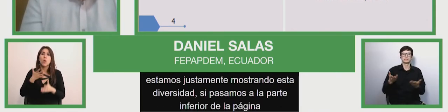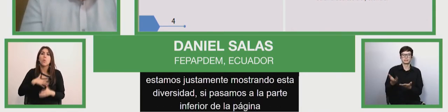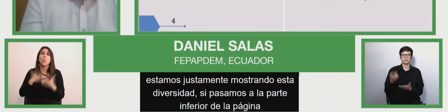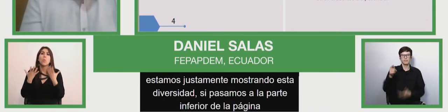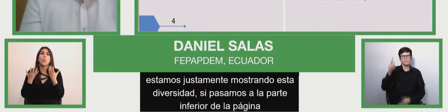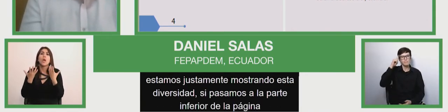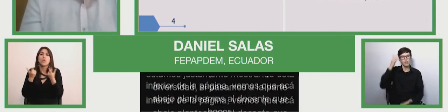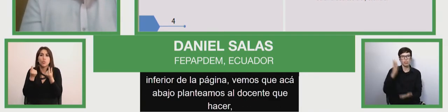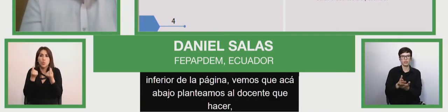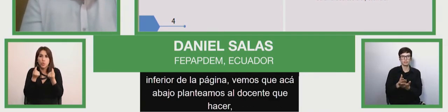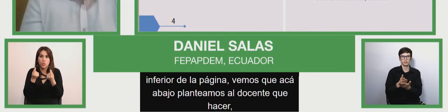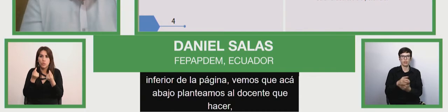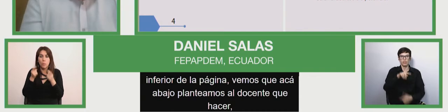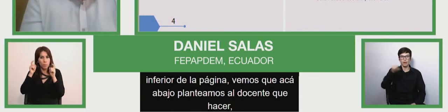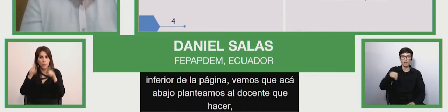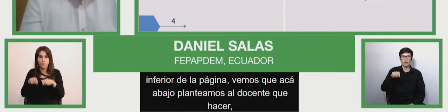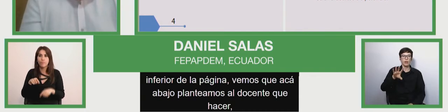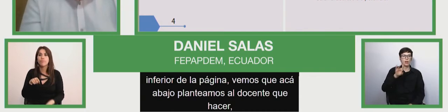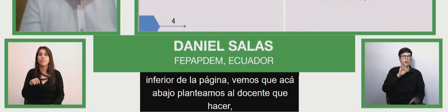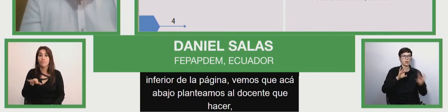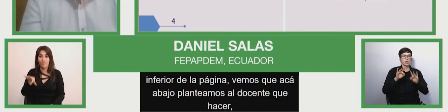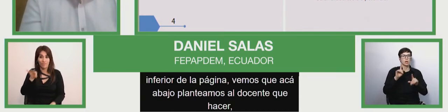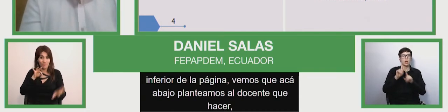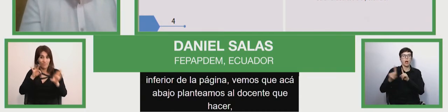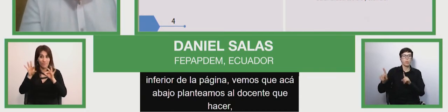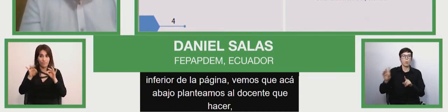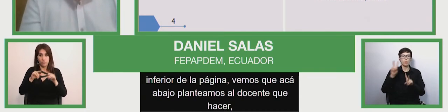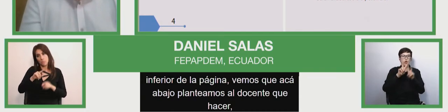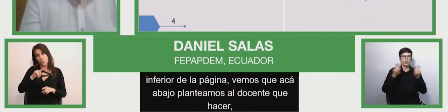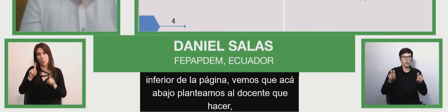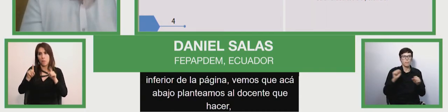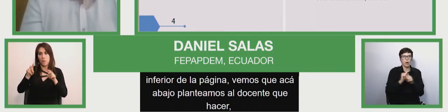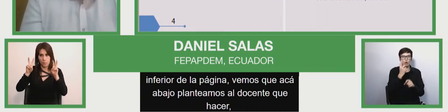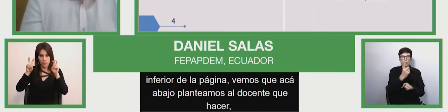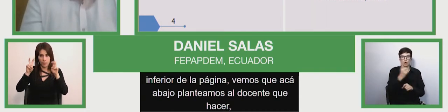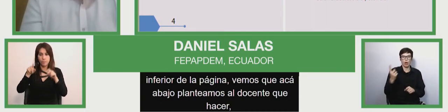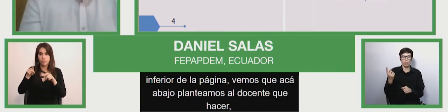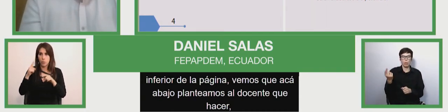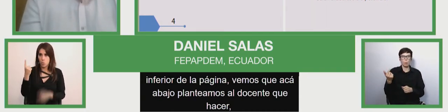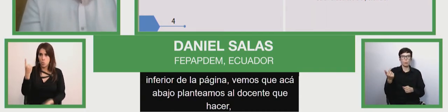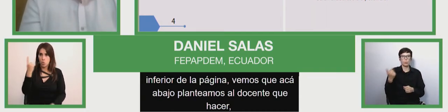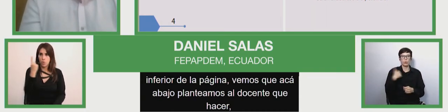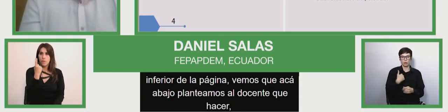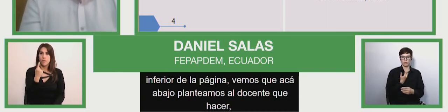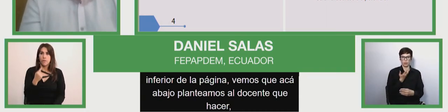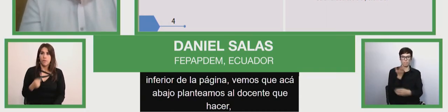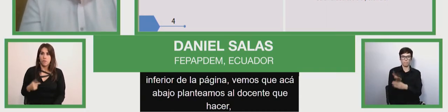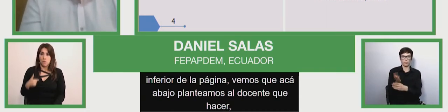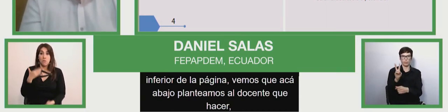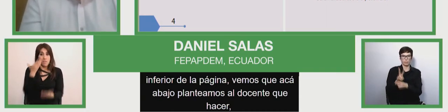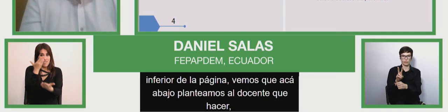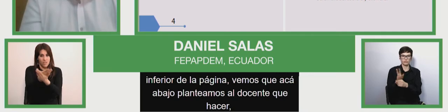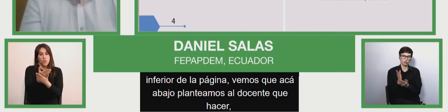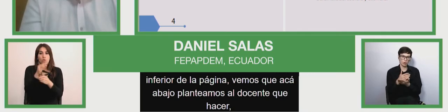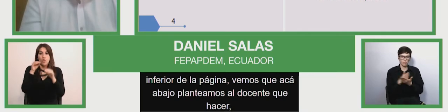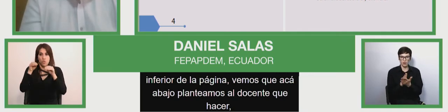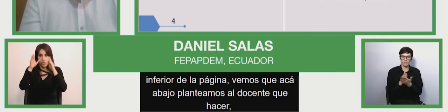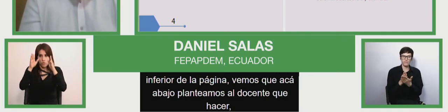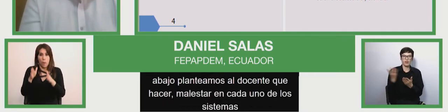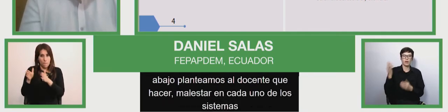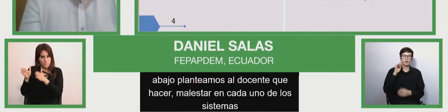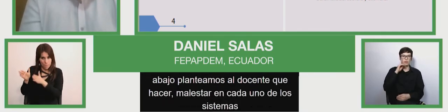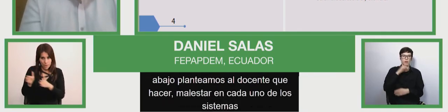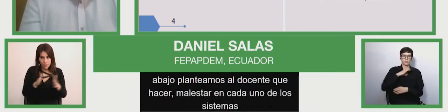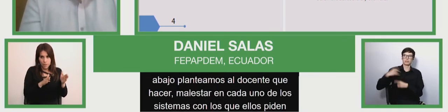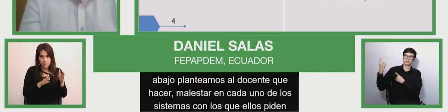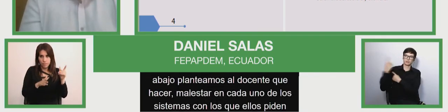tenemos van a estar trabajados en cada uno de los temas con los códigos que ellos les piden hacer sus planificaciones y adaptaciones curriculares que